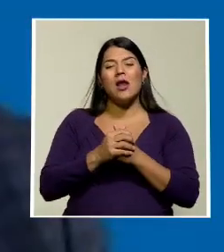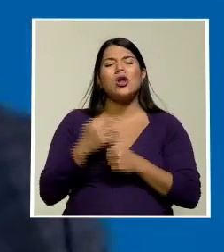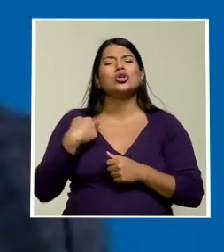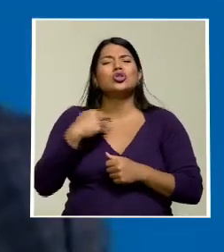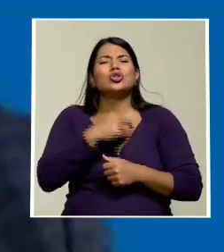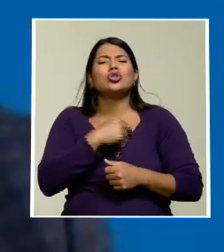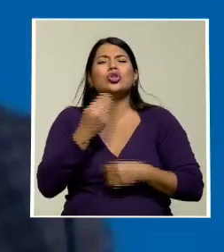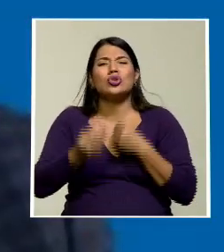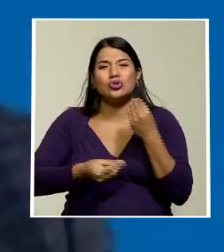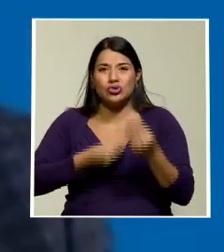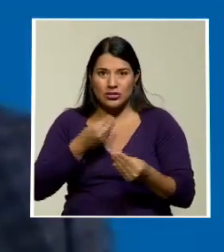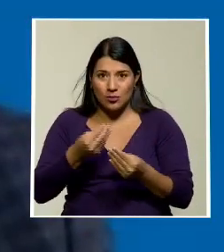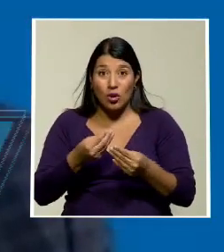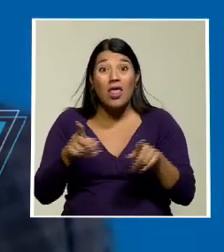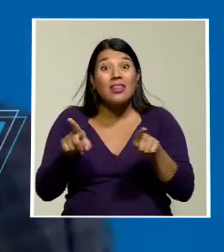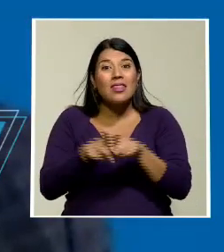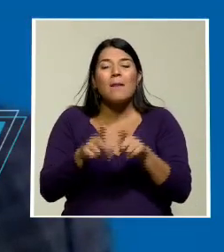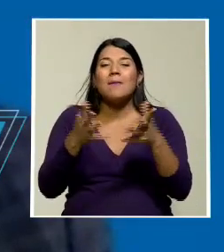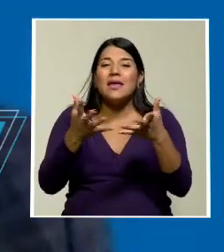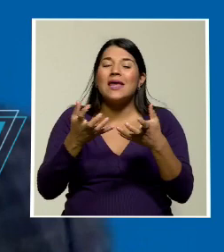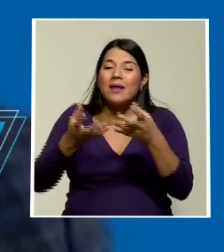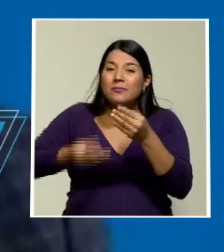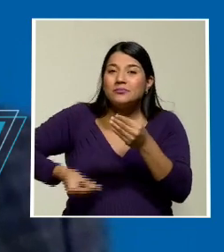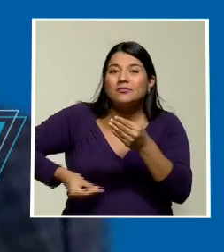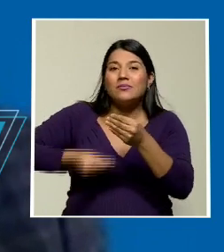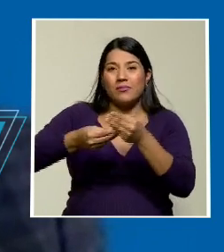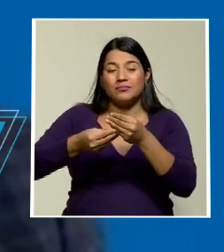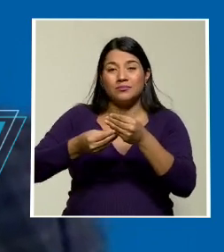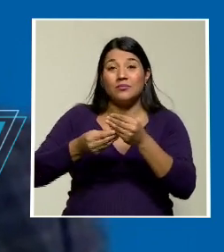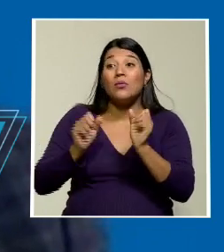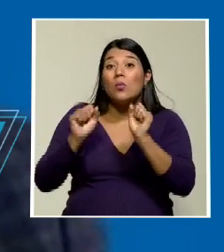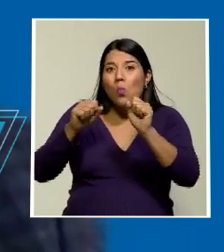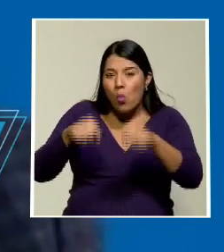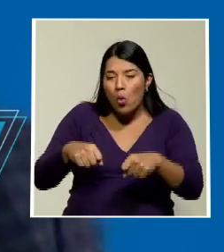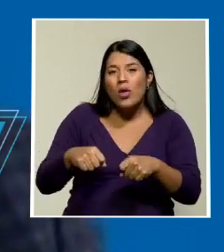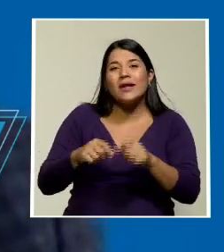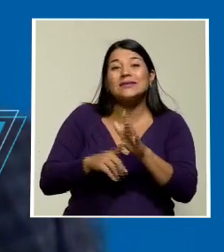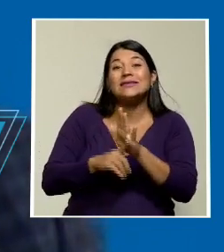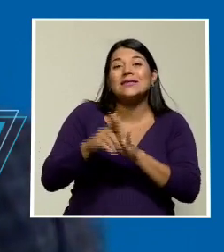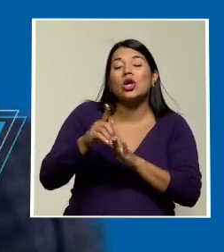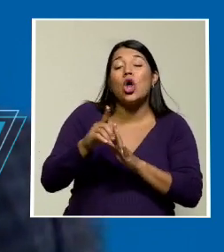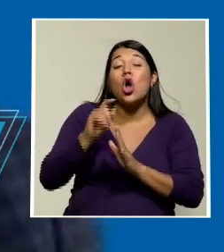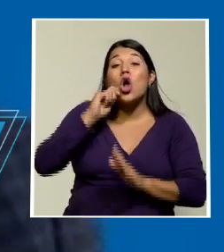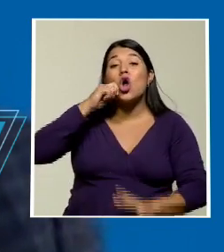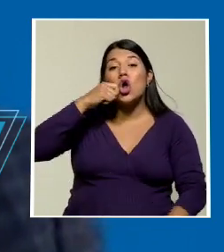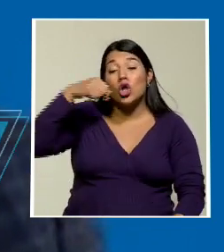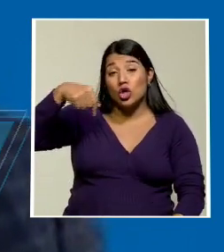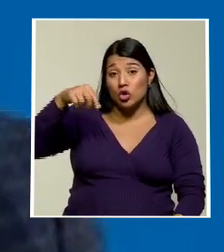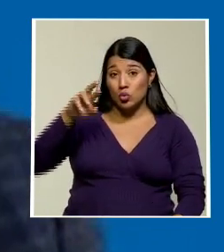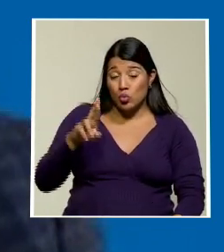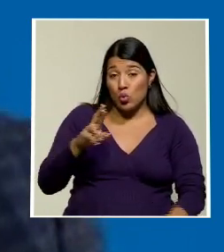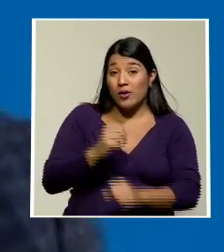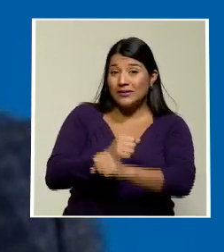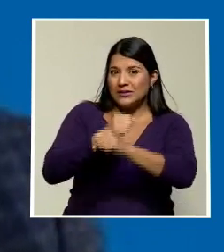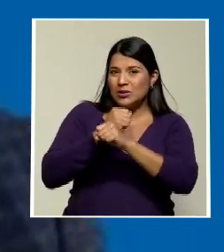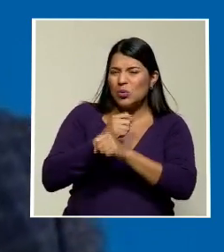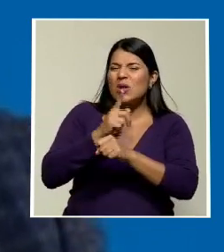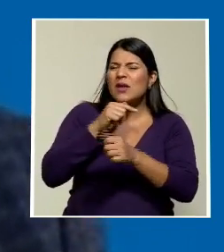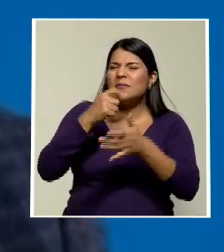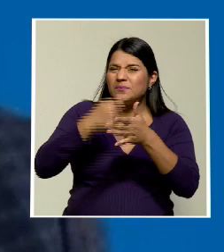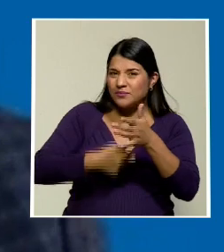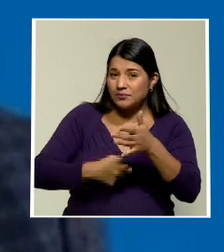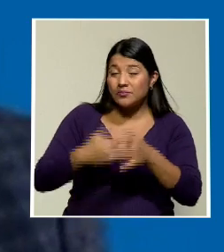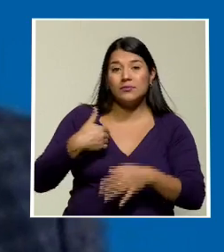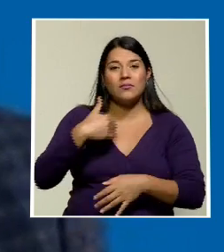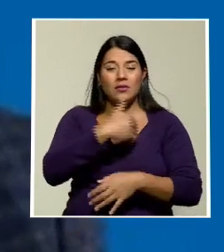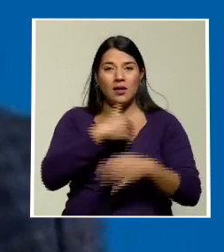incorporar también el elemento de la generación de un QR seguro firmado por el Ministerio de Salud, el